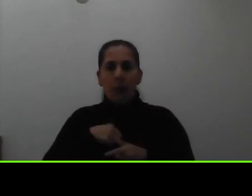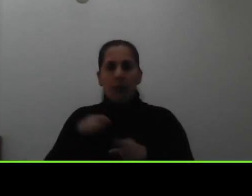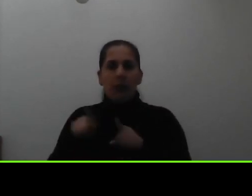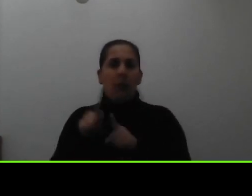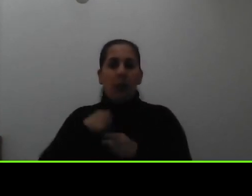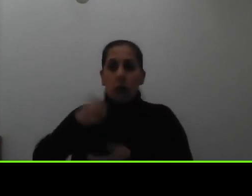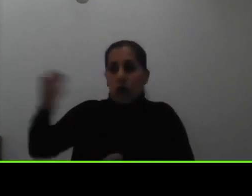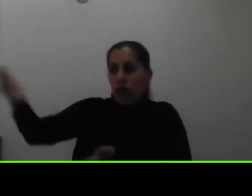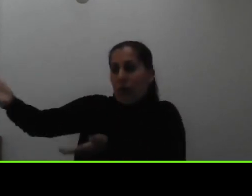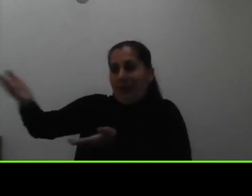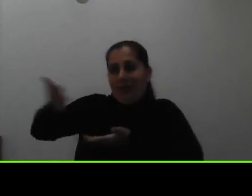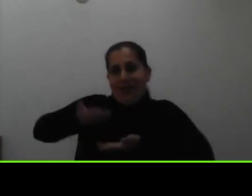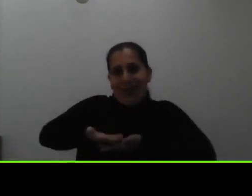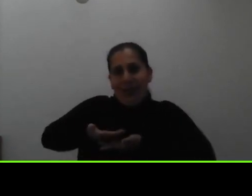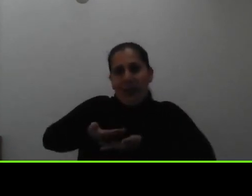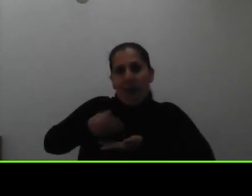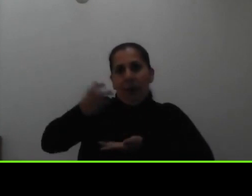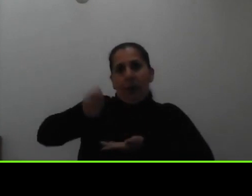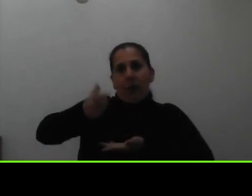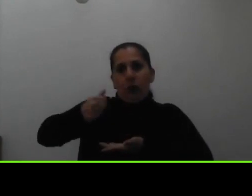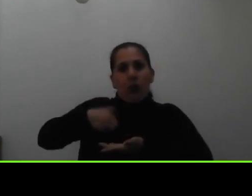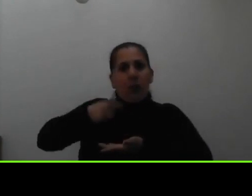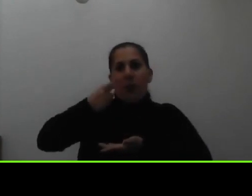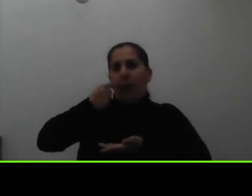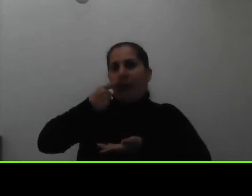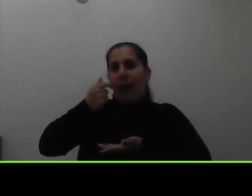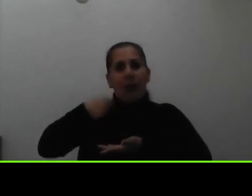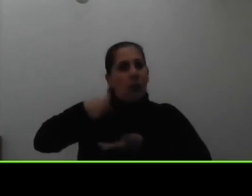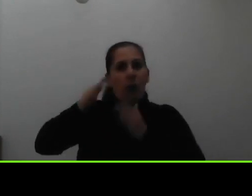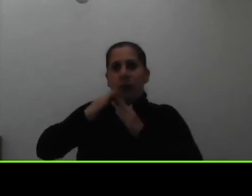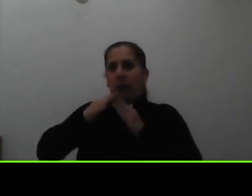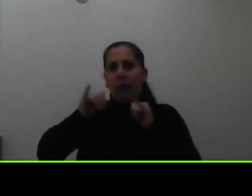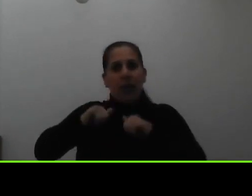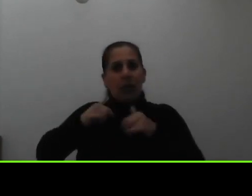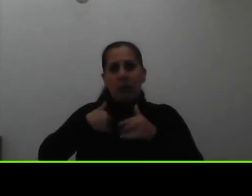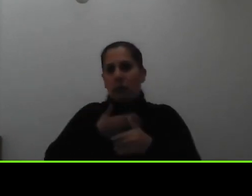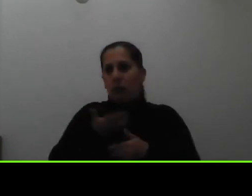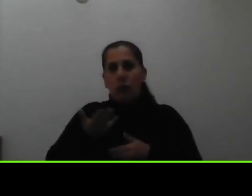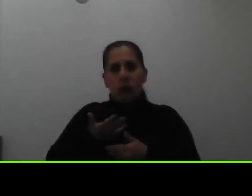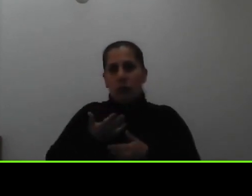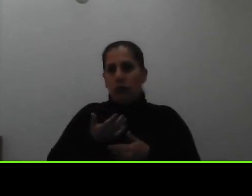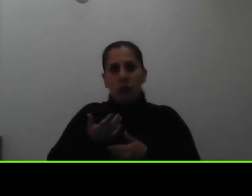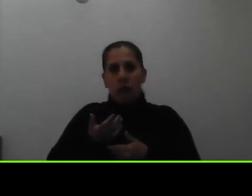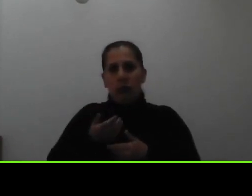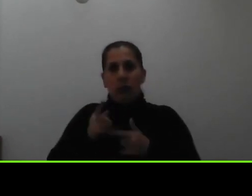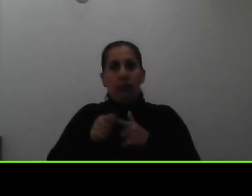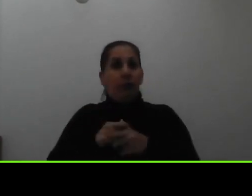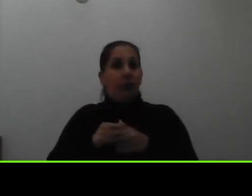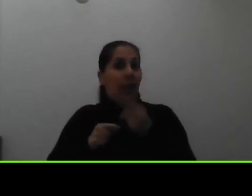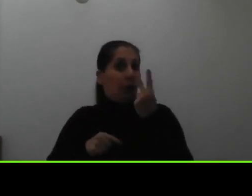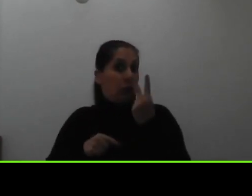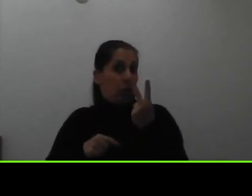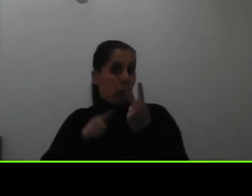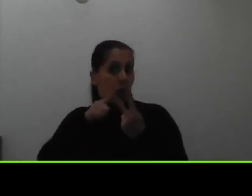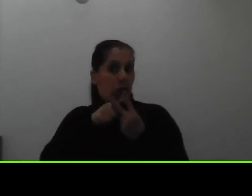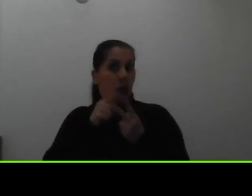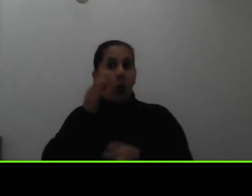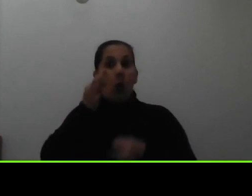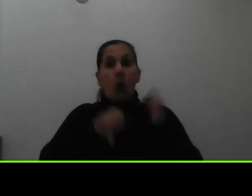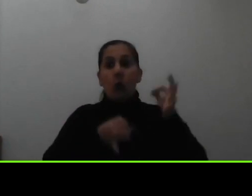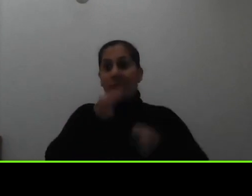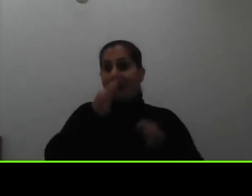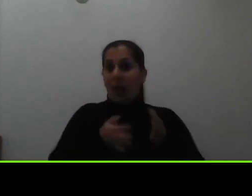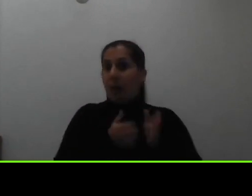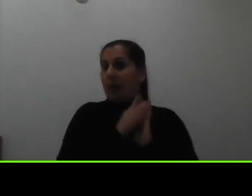pensión de mi papá que no vive con nosotros hay dos la judicial la tienen que pedir en el juzgado de familia